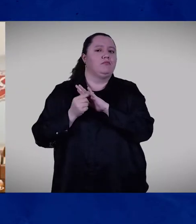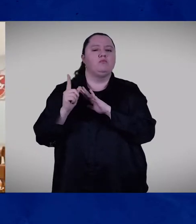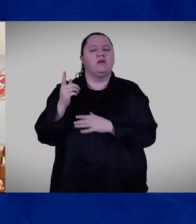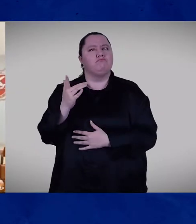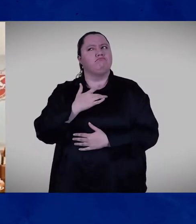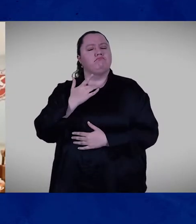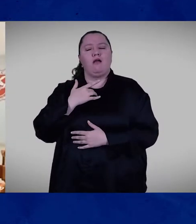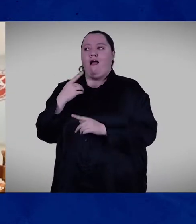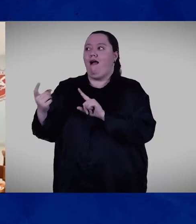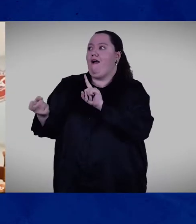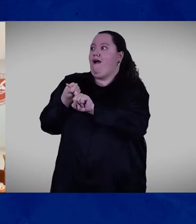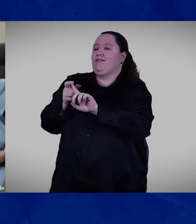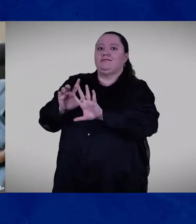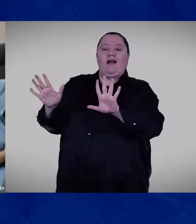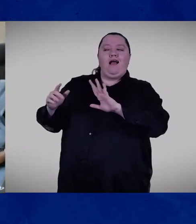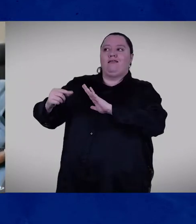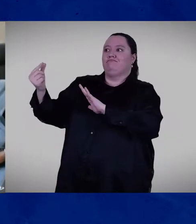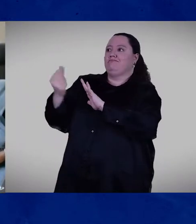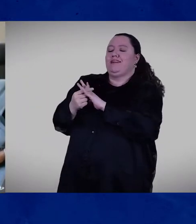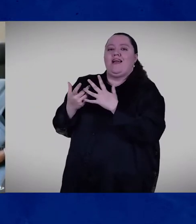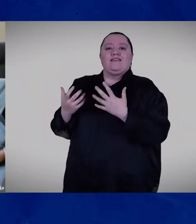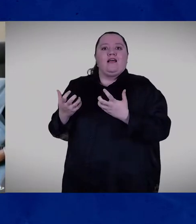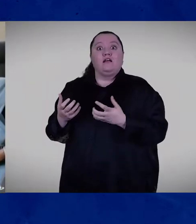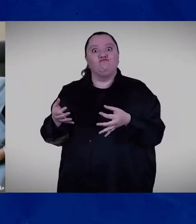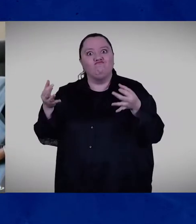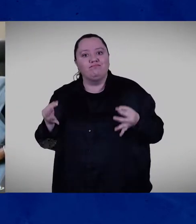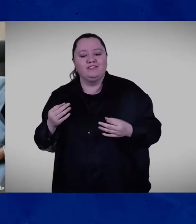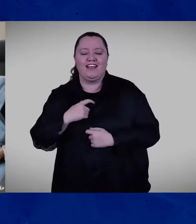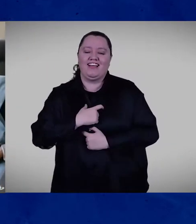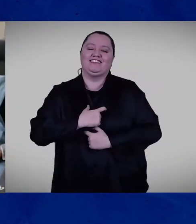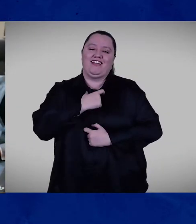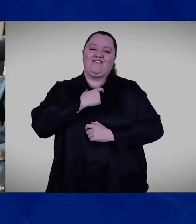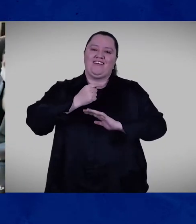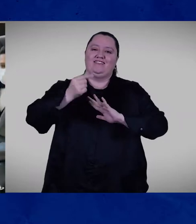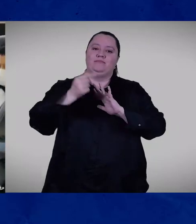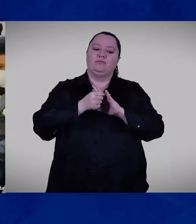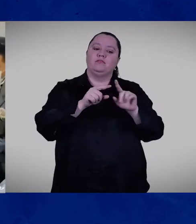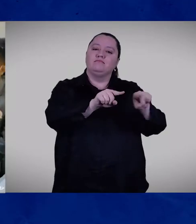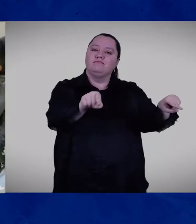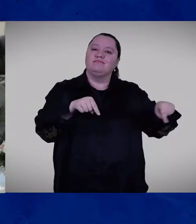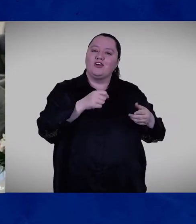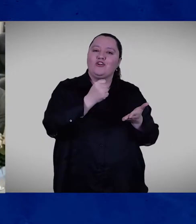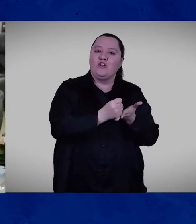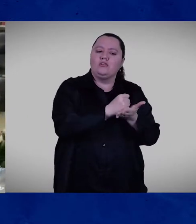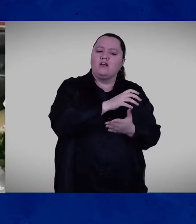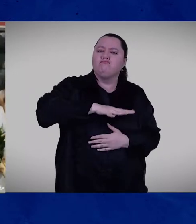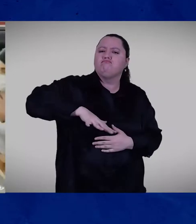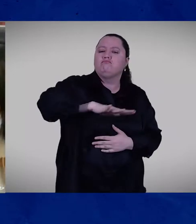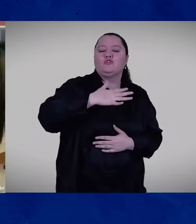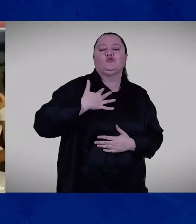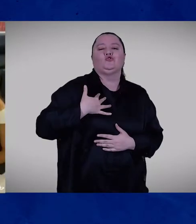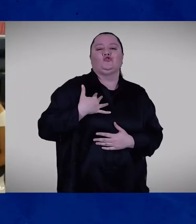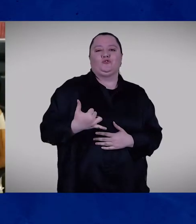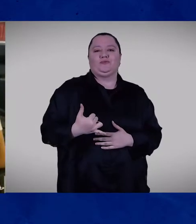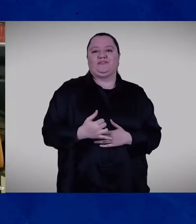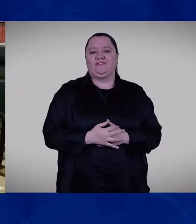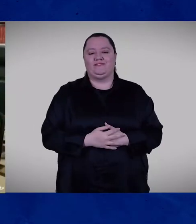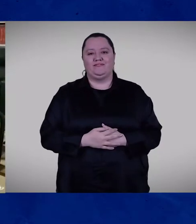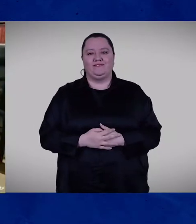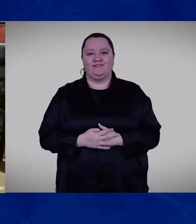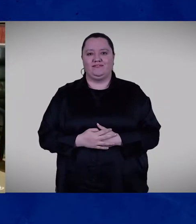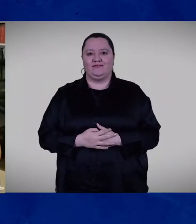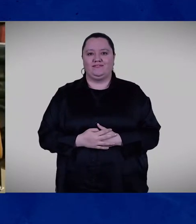quisieron casarse porque sintieron que habían encontrado su media naranja, se casaron por lo civil en una notaría en Yopal. 2.22,